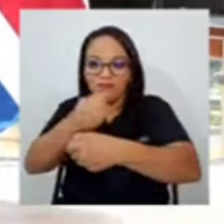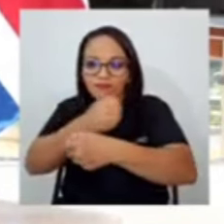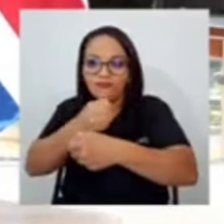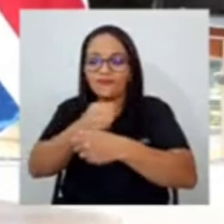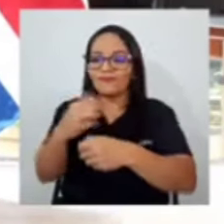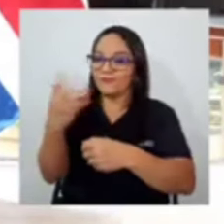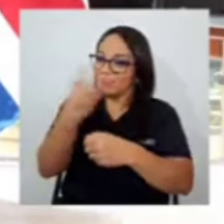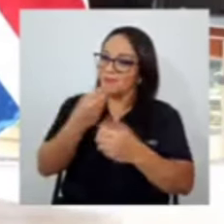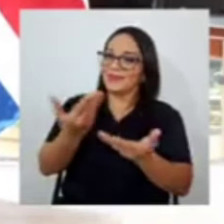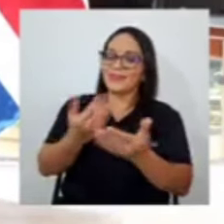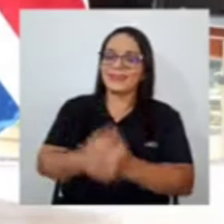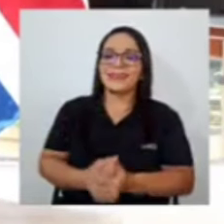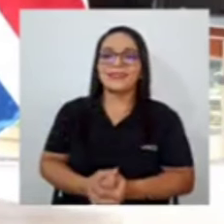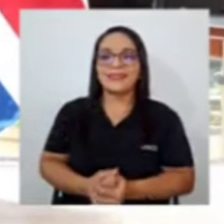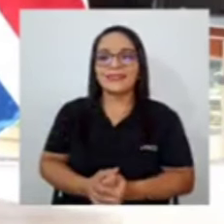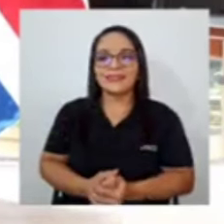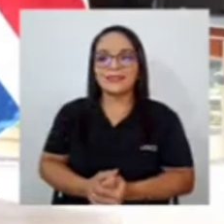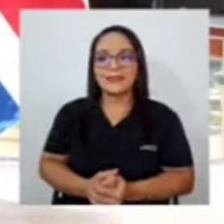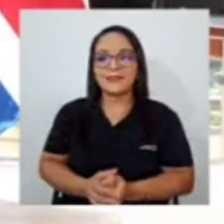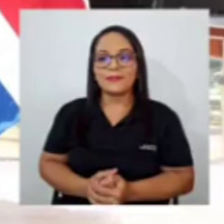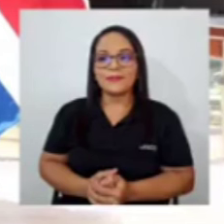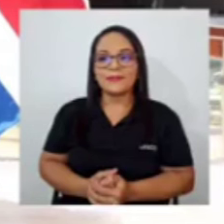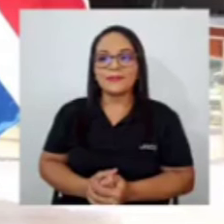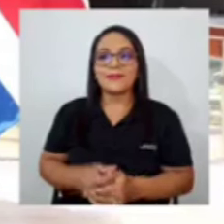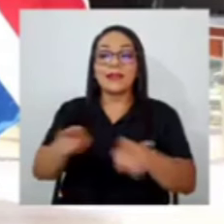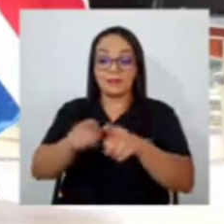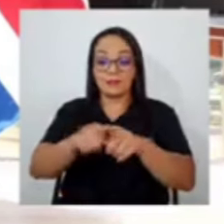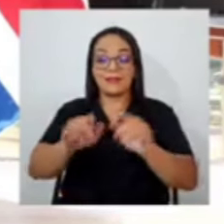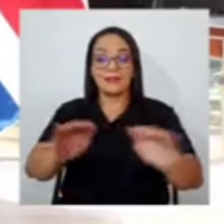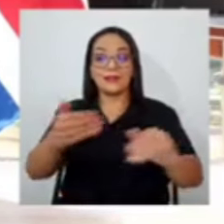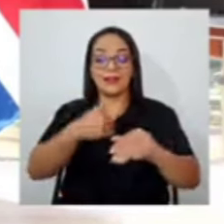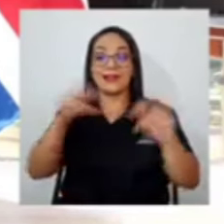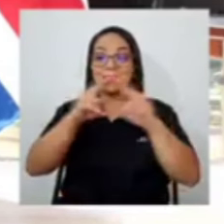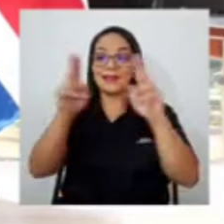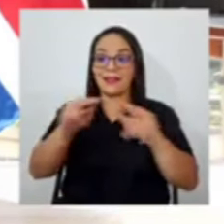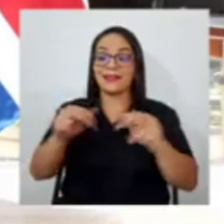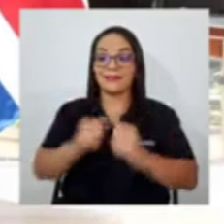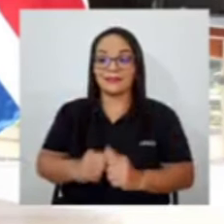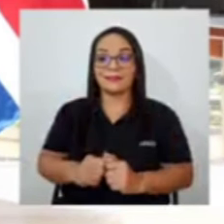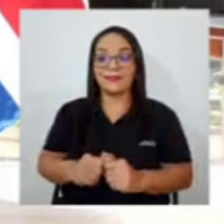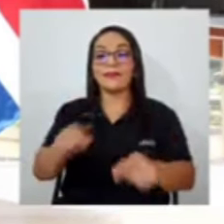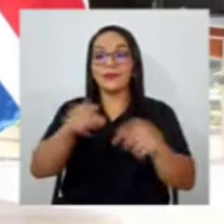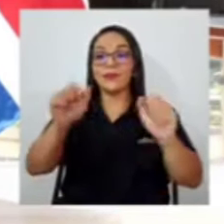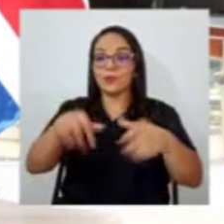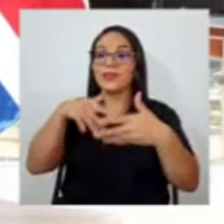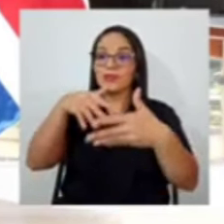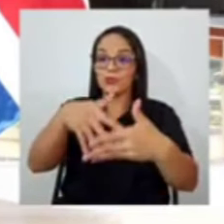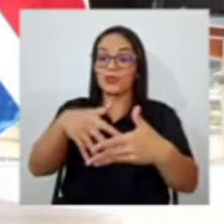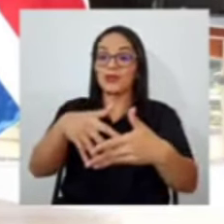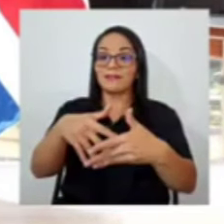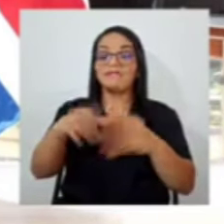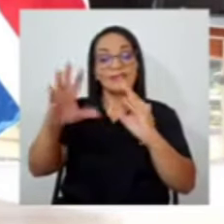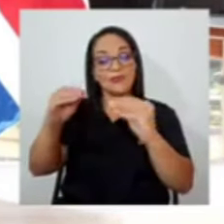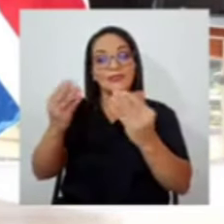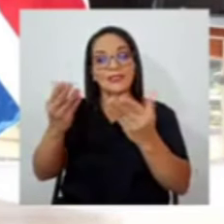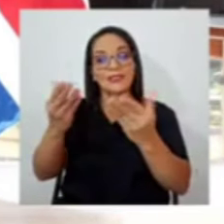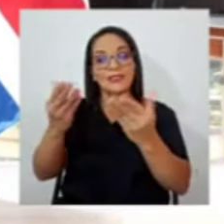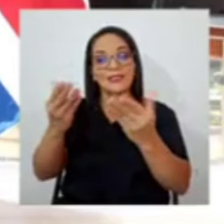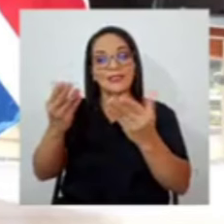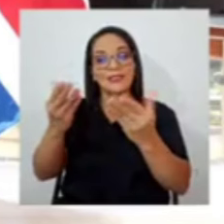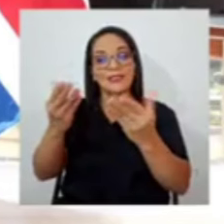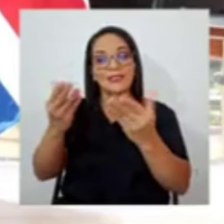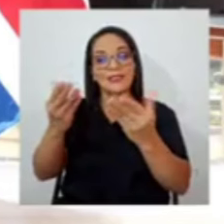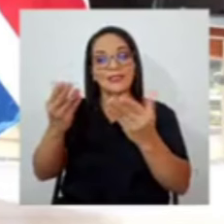la refri y que puedan tener internet y que puedan estudiar de noche. Felicidades,